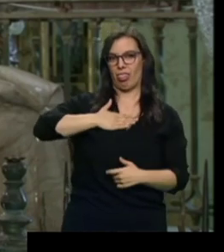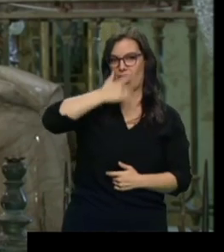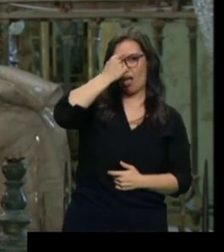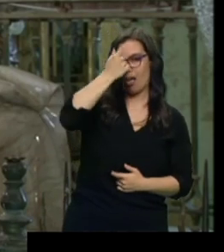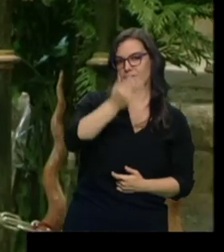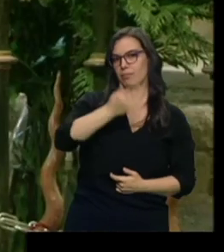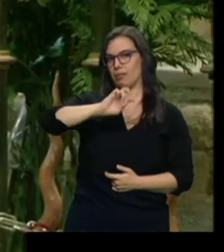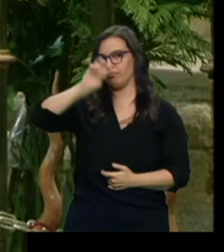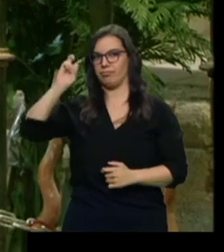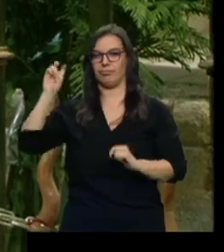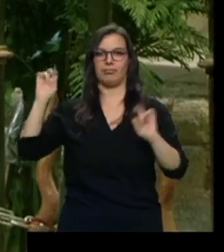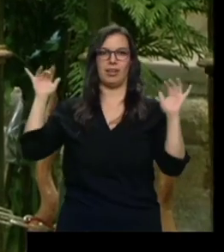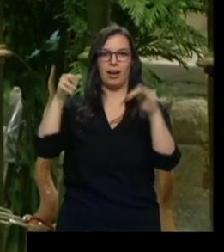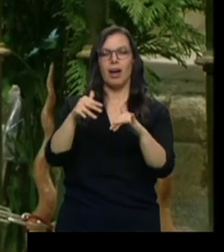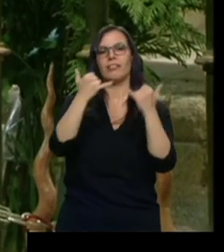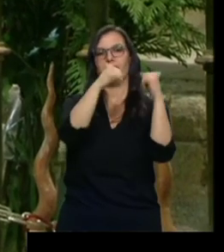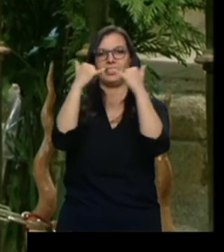durante esta jornada festiva.